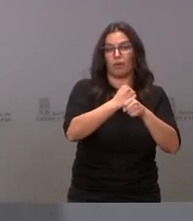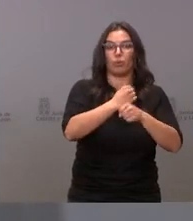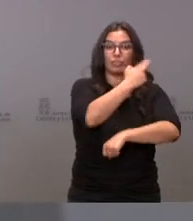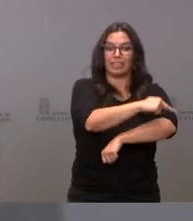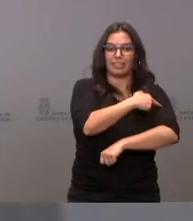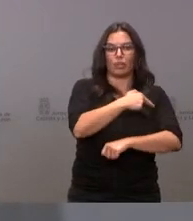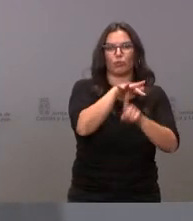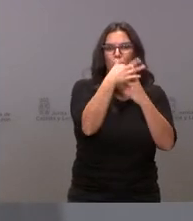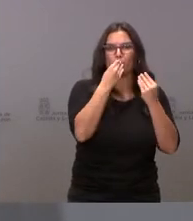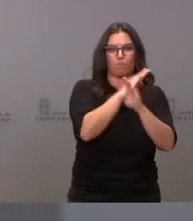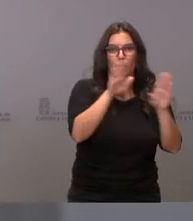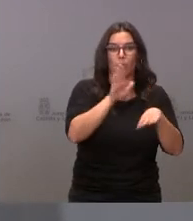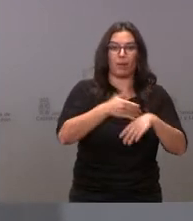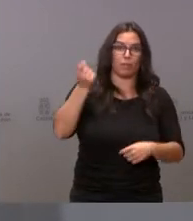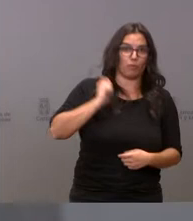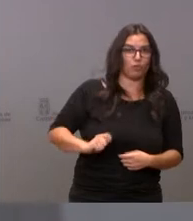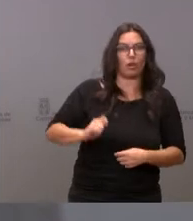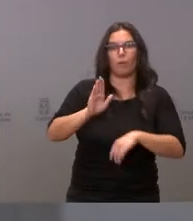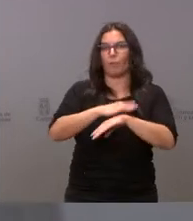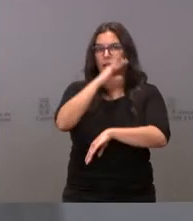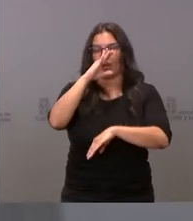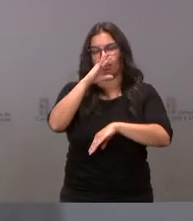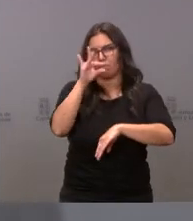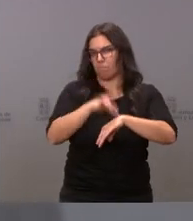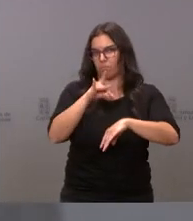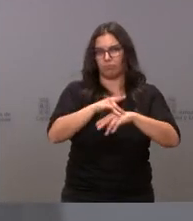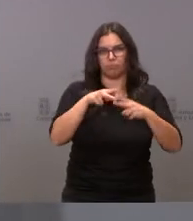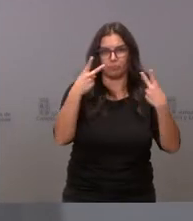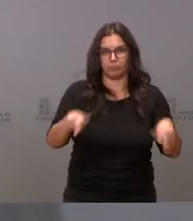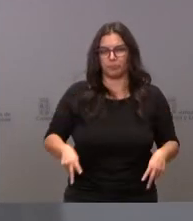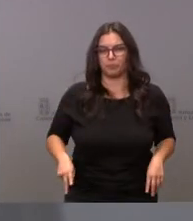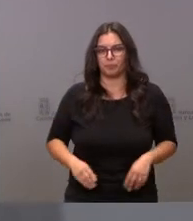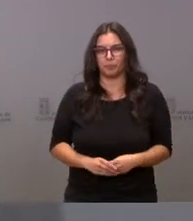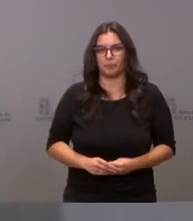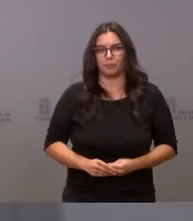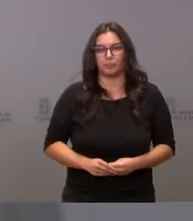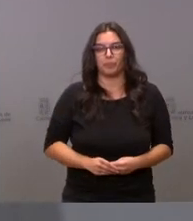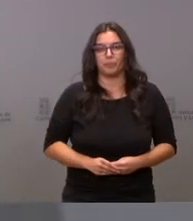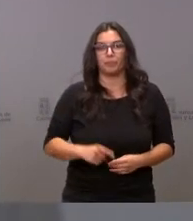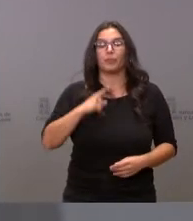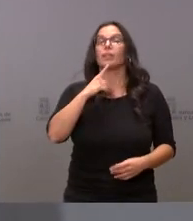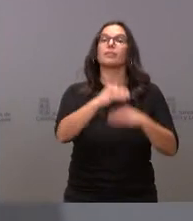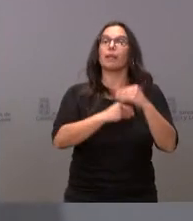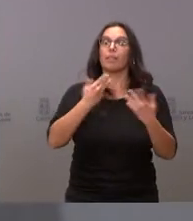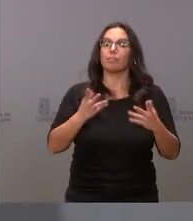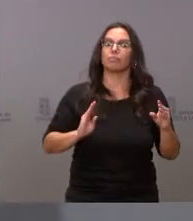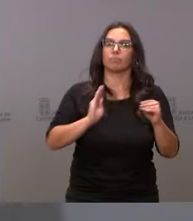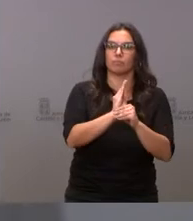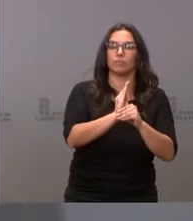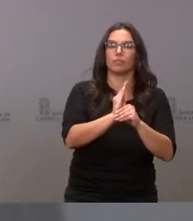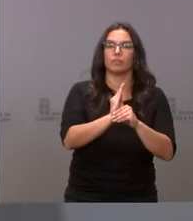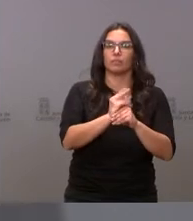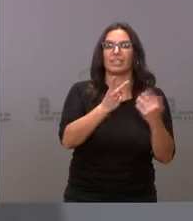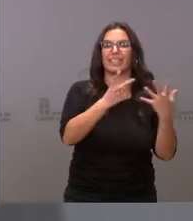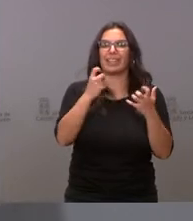mejores condiciones, tanto para profesionales como para nuestros ciudadanos. Se va a realizar para ello una inversión de más